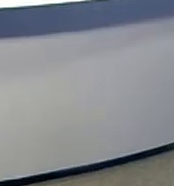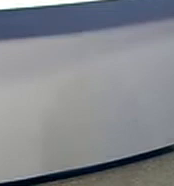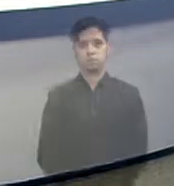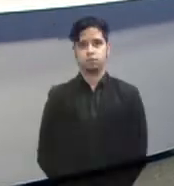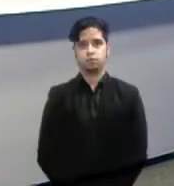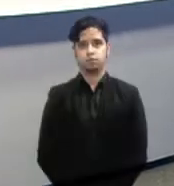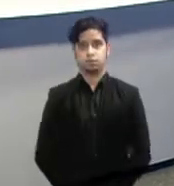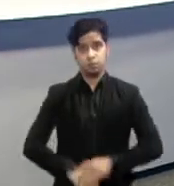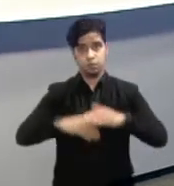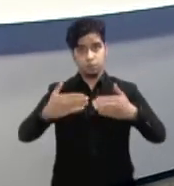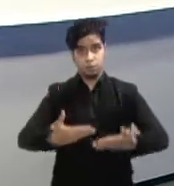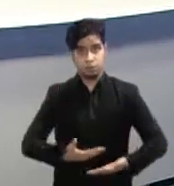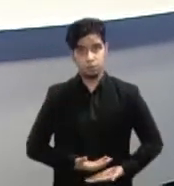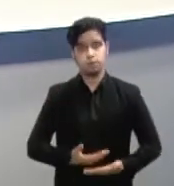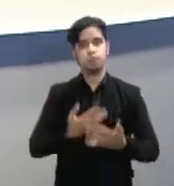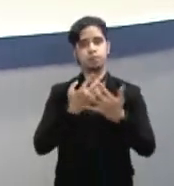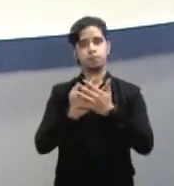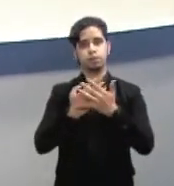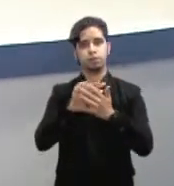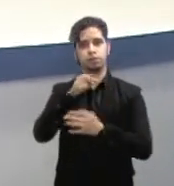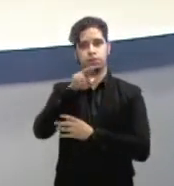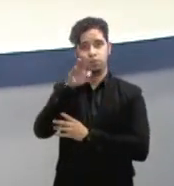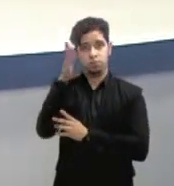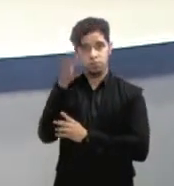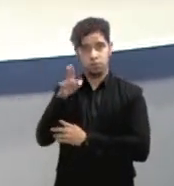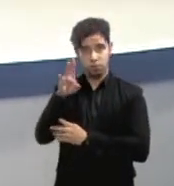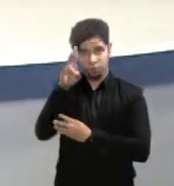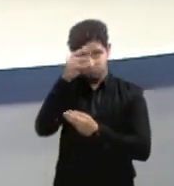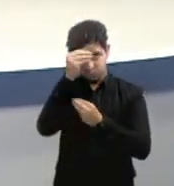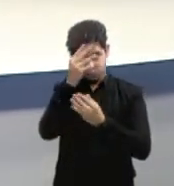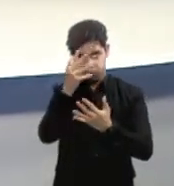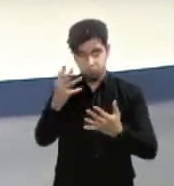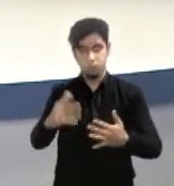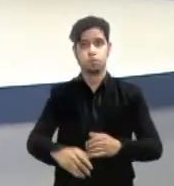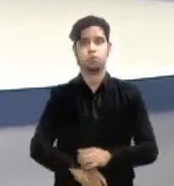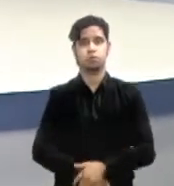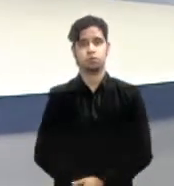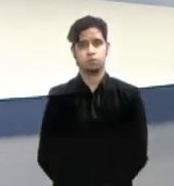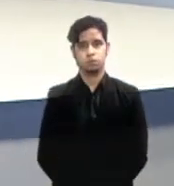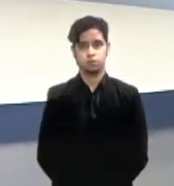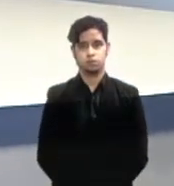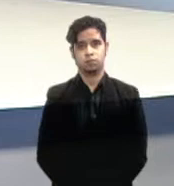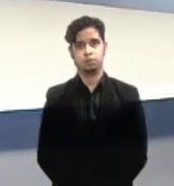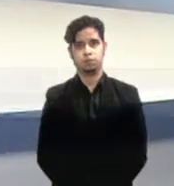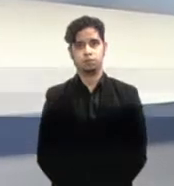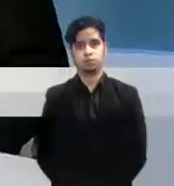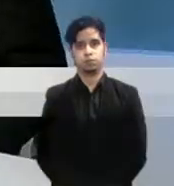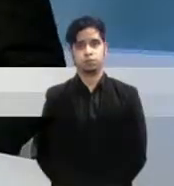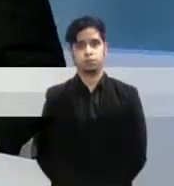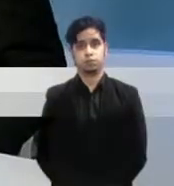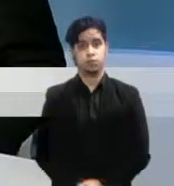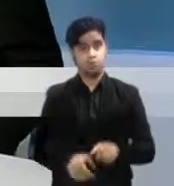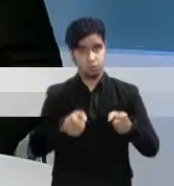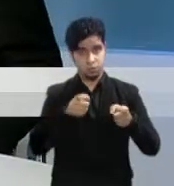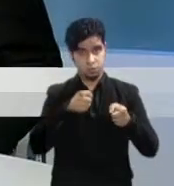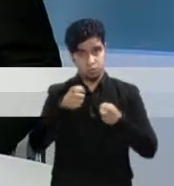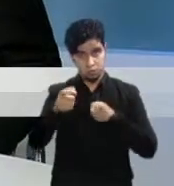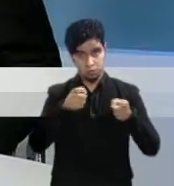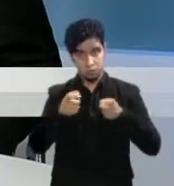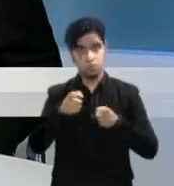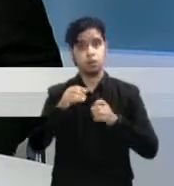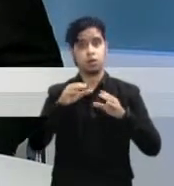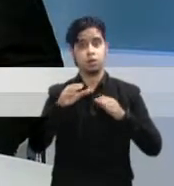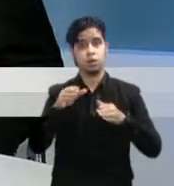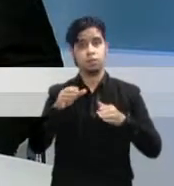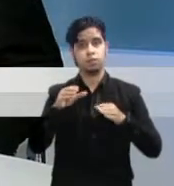Bienvenidos a Noticias 24 7 Informes, de inmediato pasamos a las noticias para esta hora. El secretario del Departamento de Hacienda, Juan